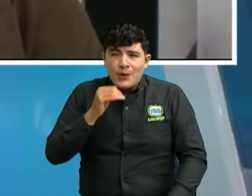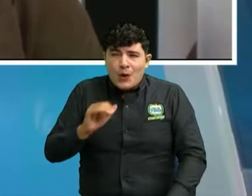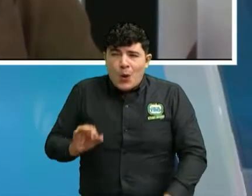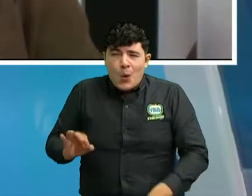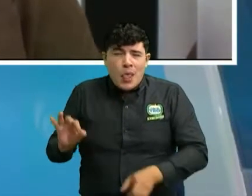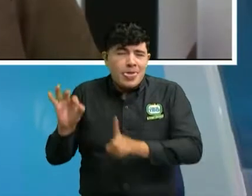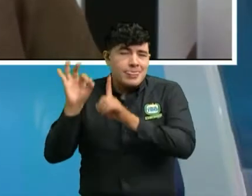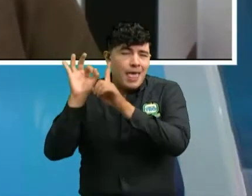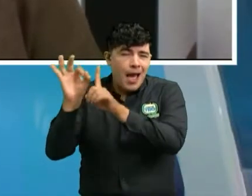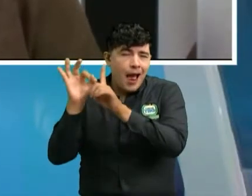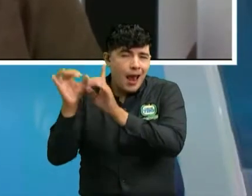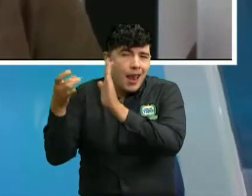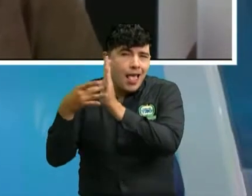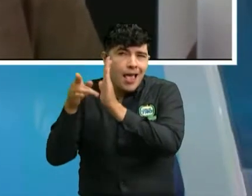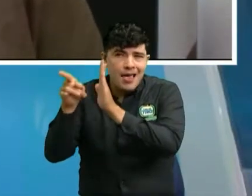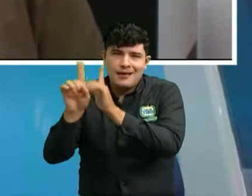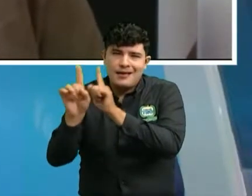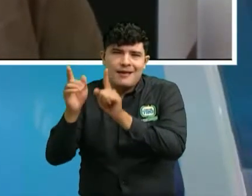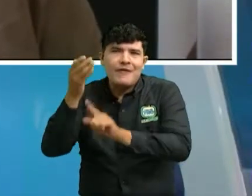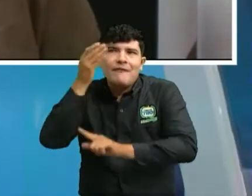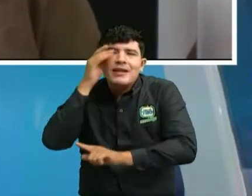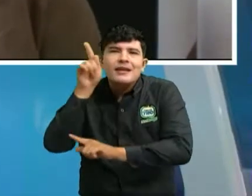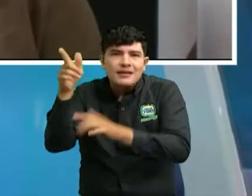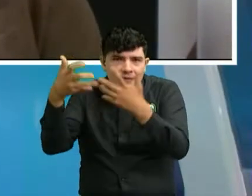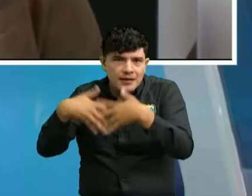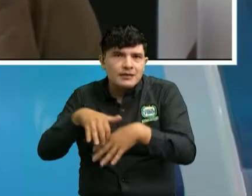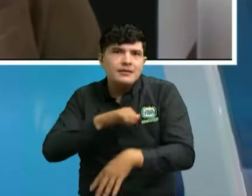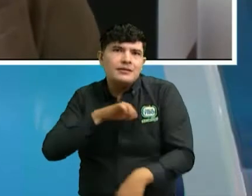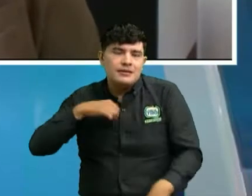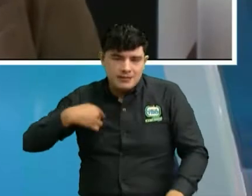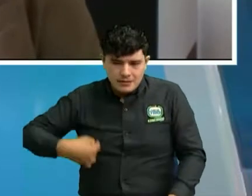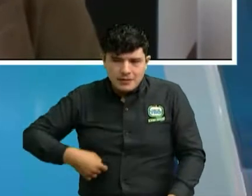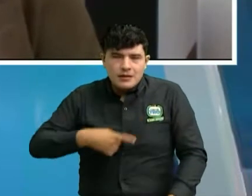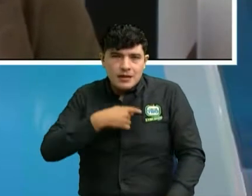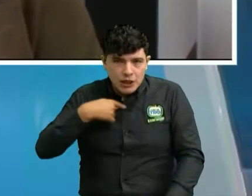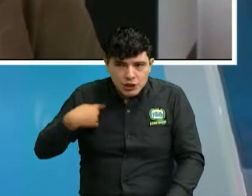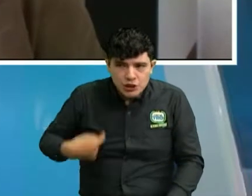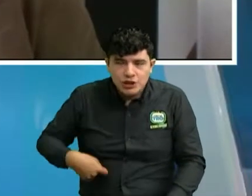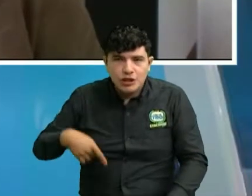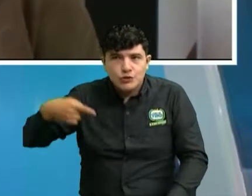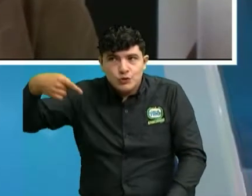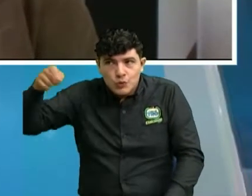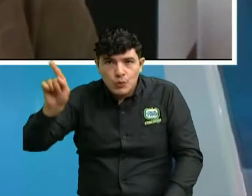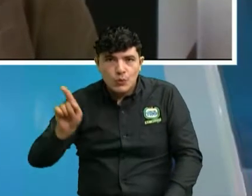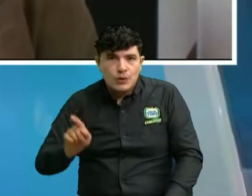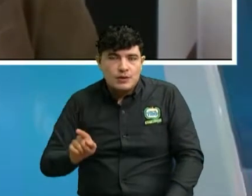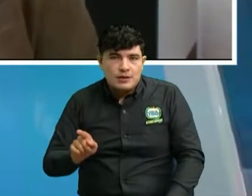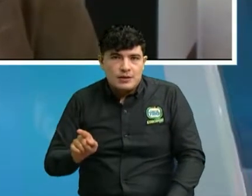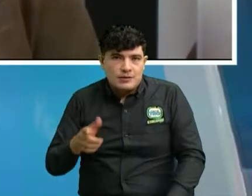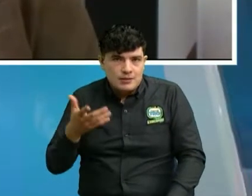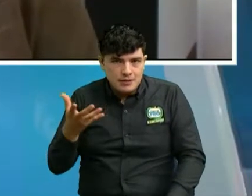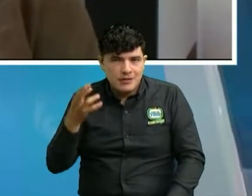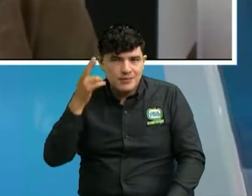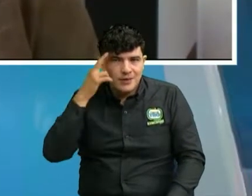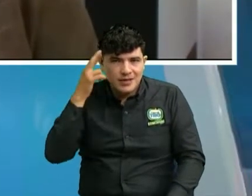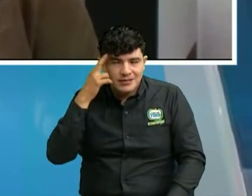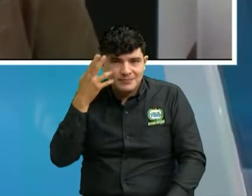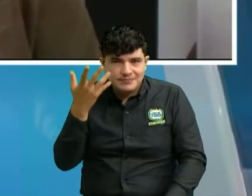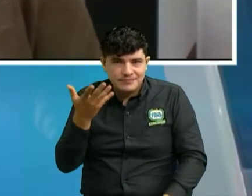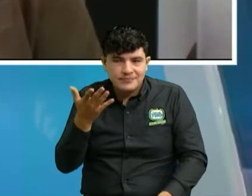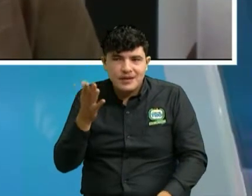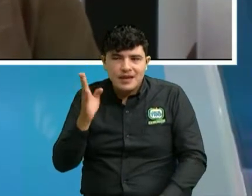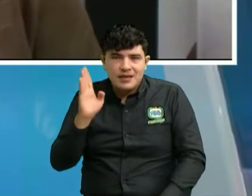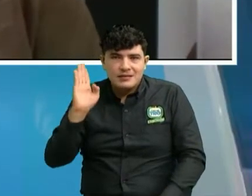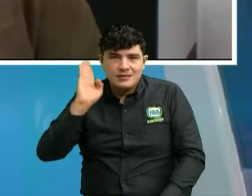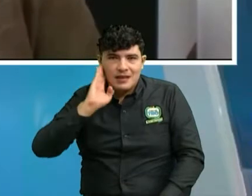y de ahí hacia adelante digamos hay una una una clase digamos de equipos que